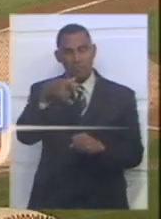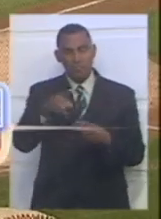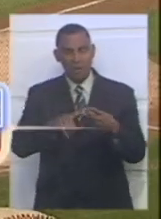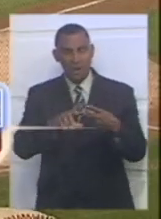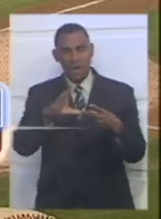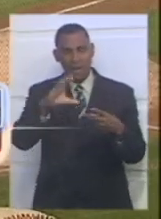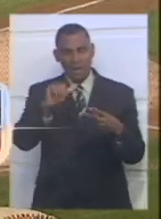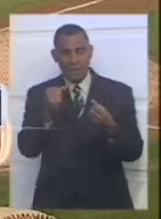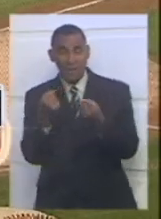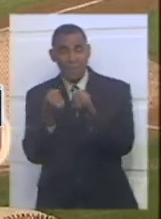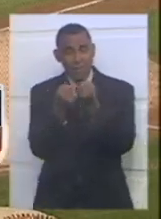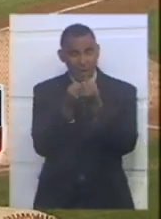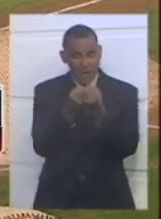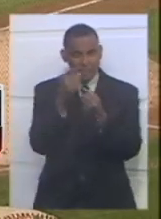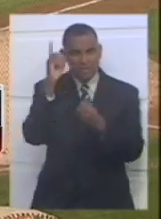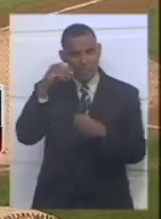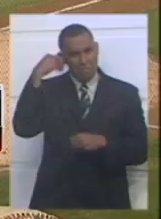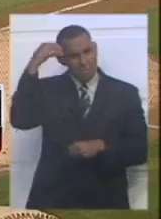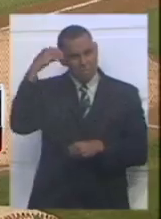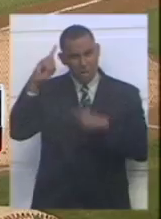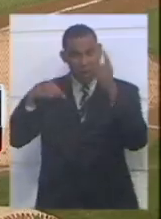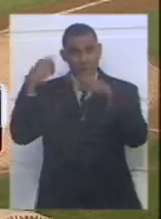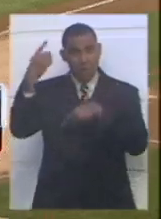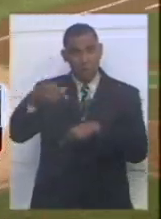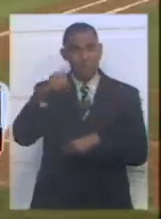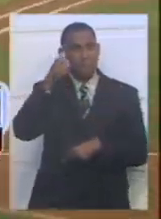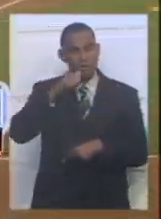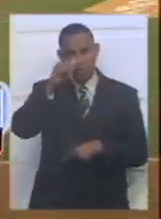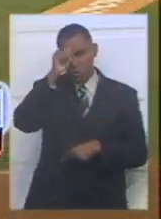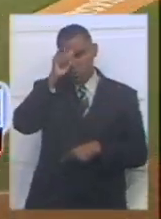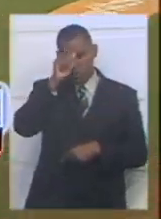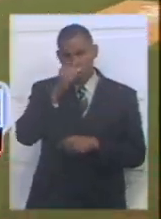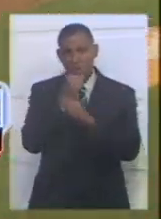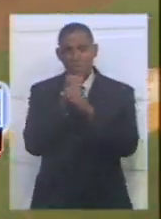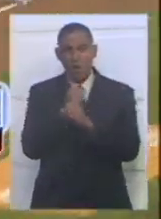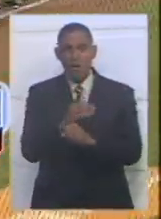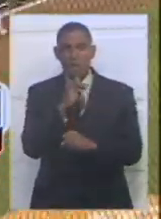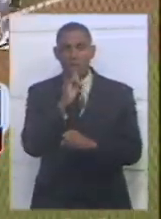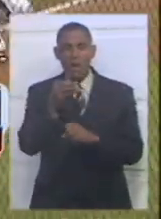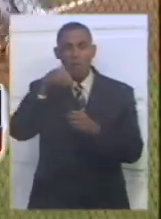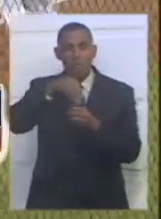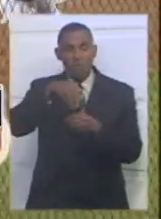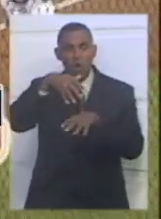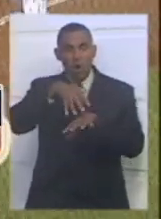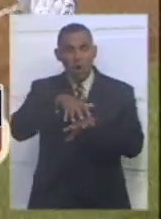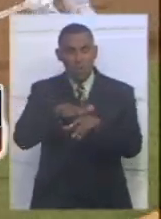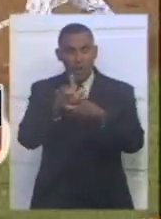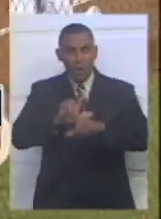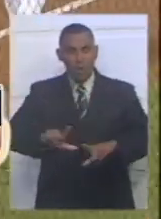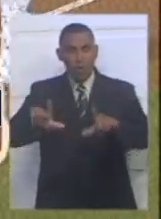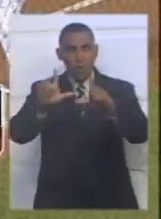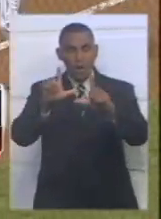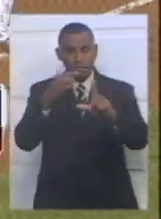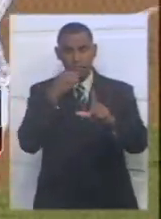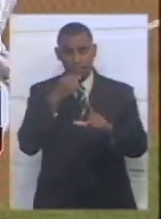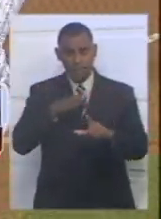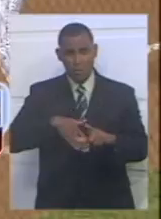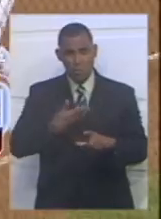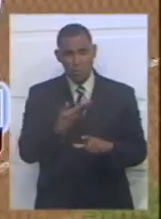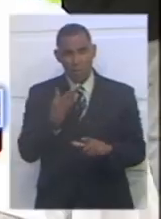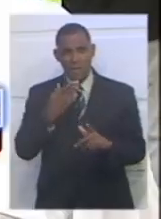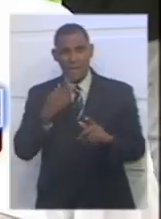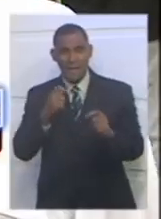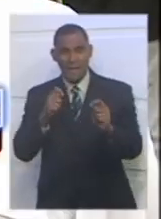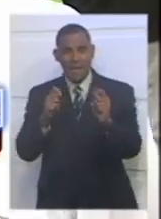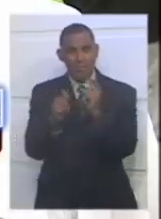y probablemente para el fin de semana vamos a estar anunciando la incorporación de un jugador de posición que muy probablemente